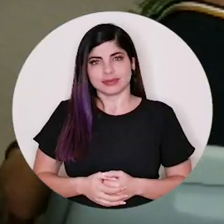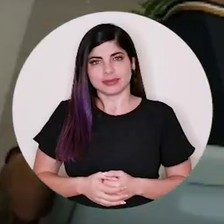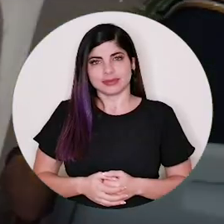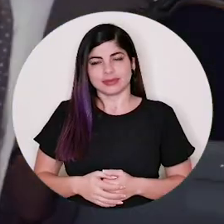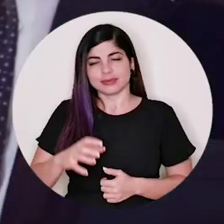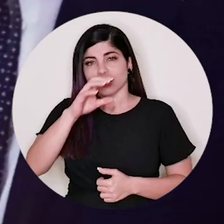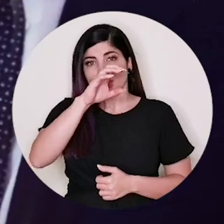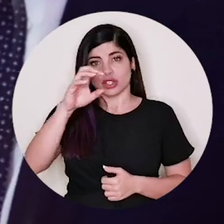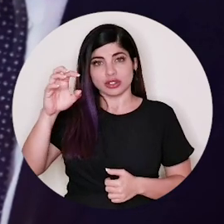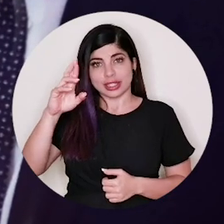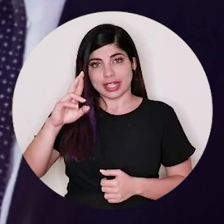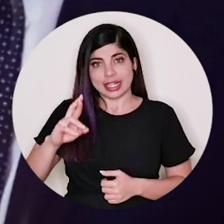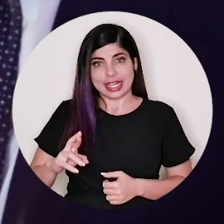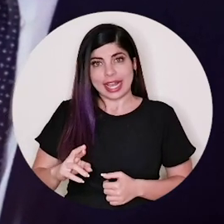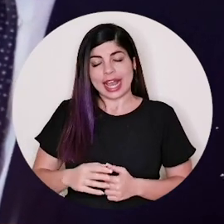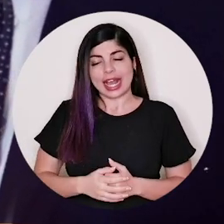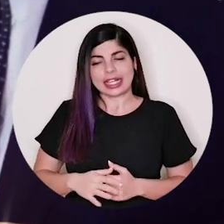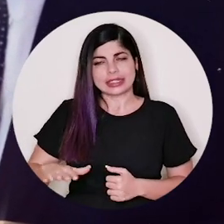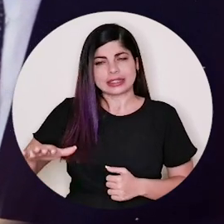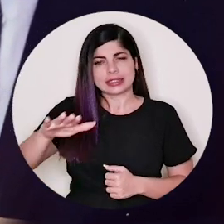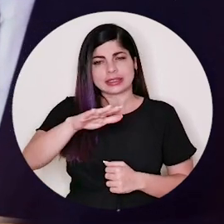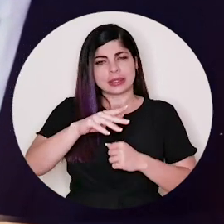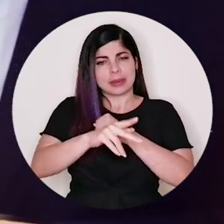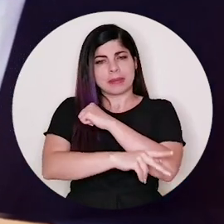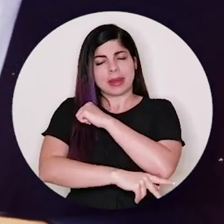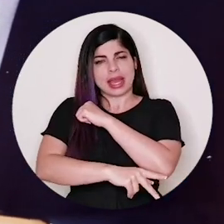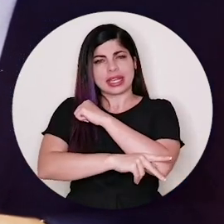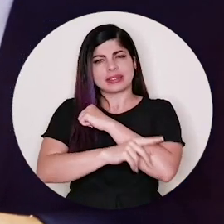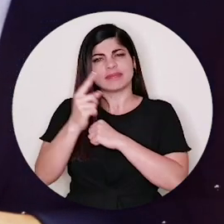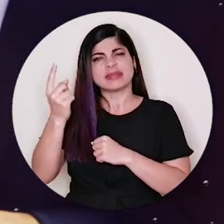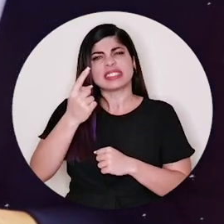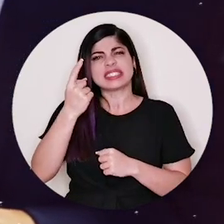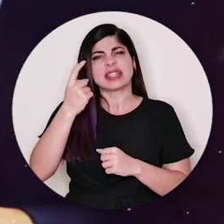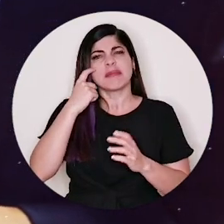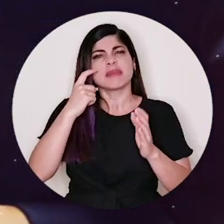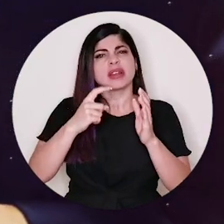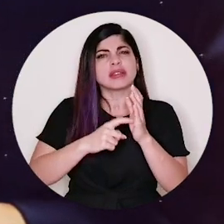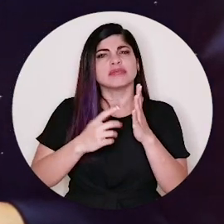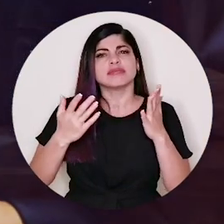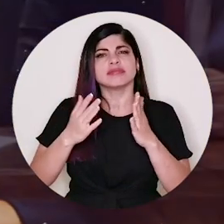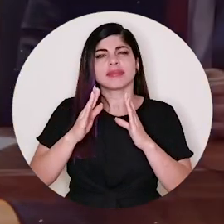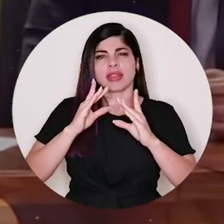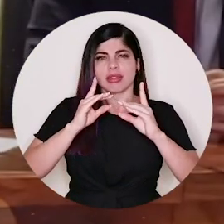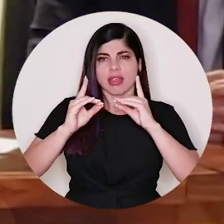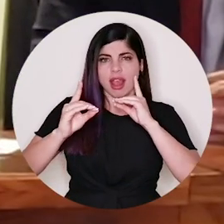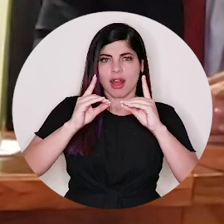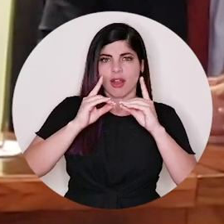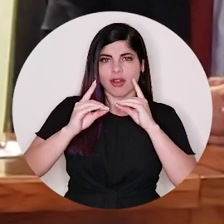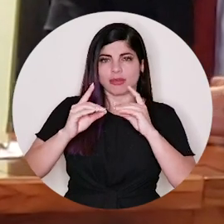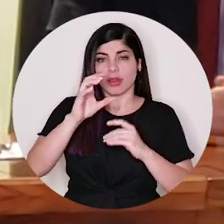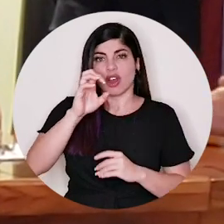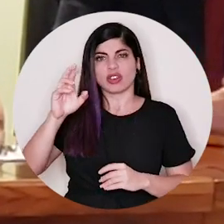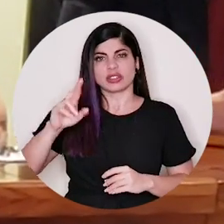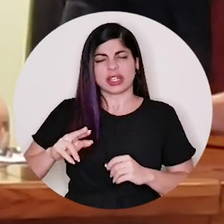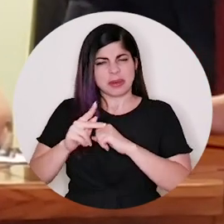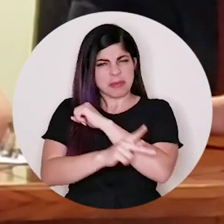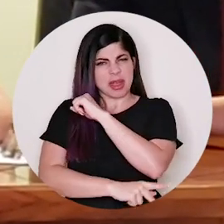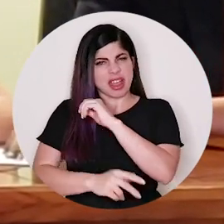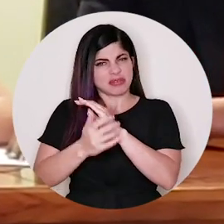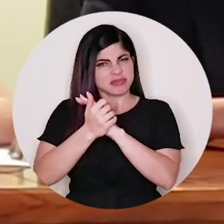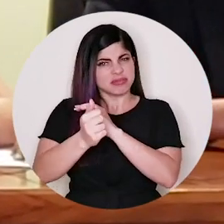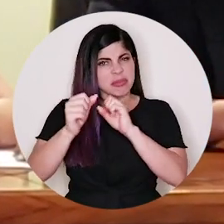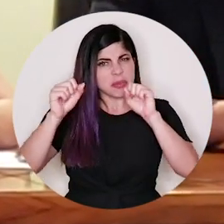Costa Rica es un país que siempre se ha distinguido por el diálogo. Costa Rica es un país capaz